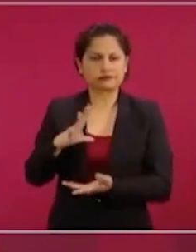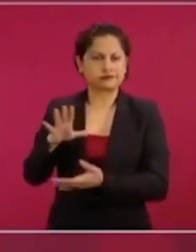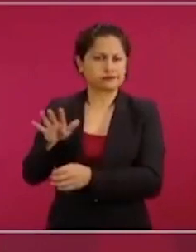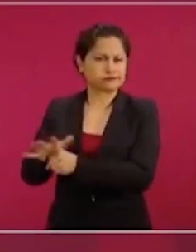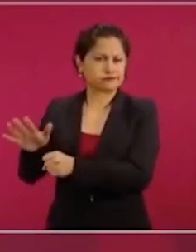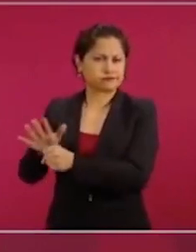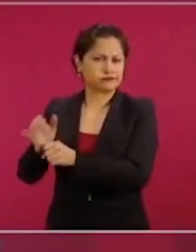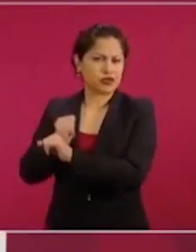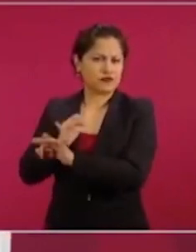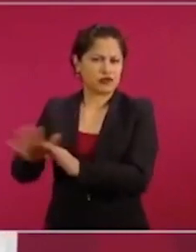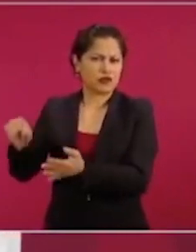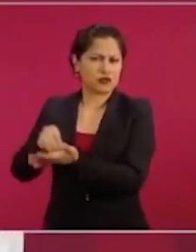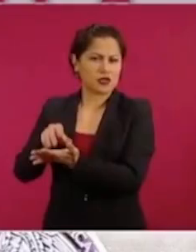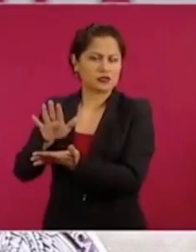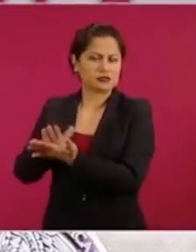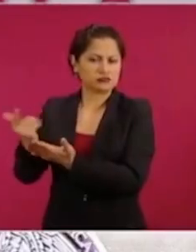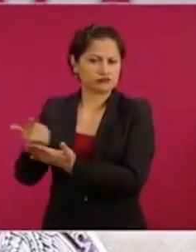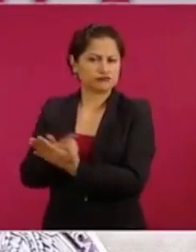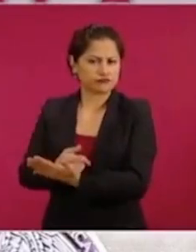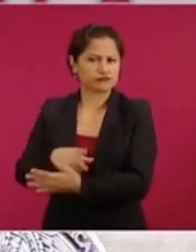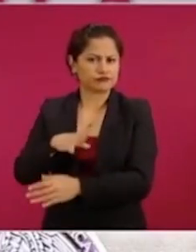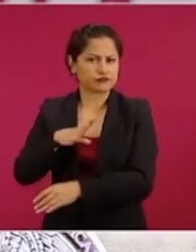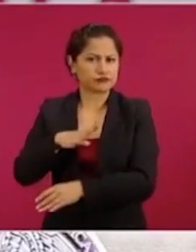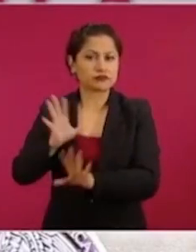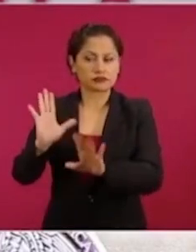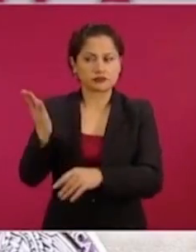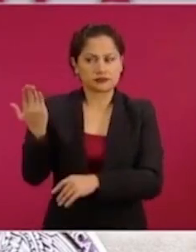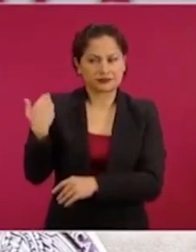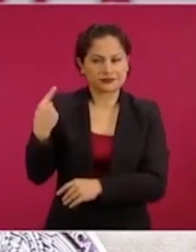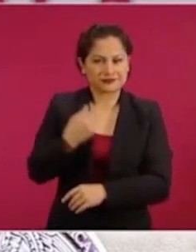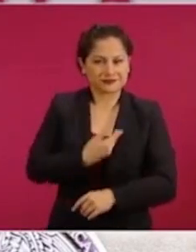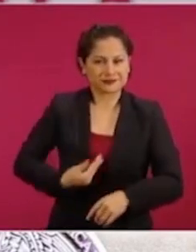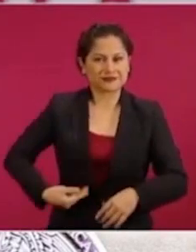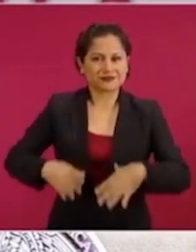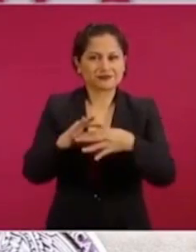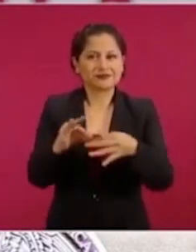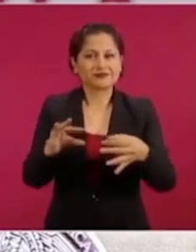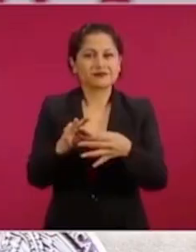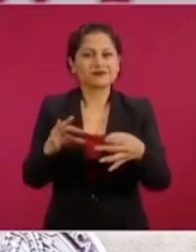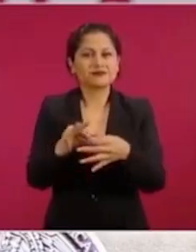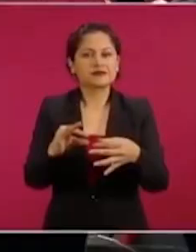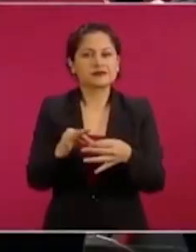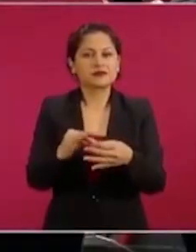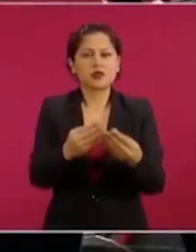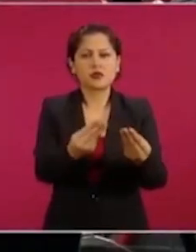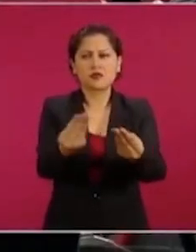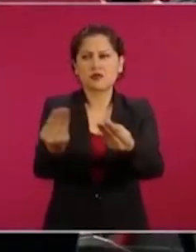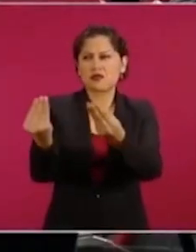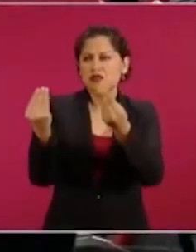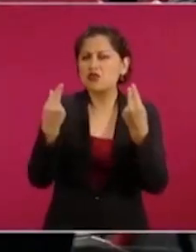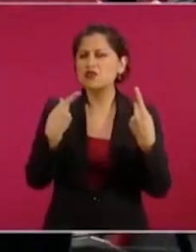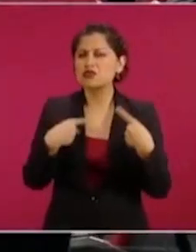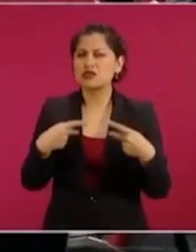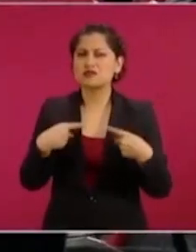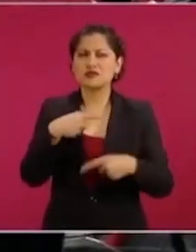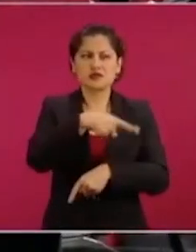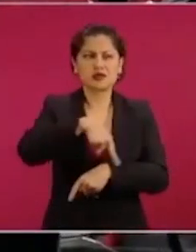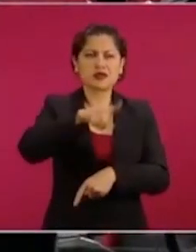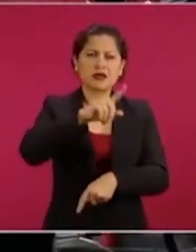pues fue lo que justamente refería el señor presidente, de que hay una gran petición de querer salir adelante,